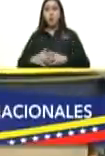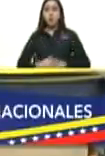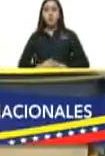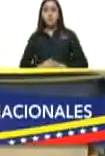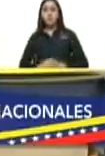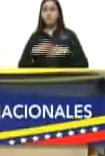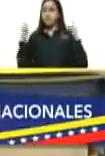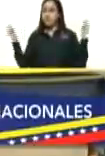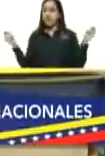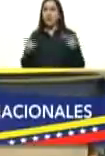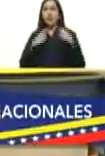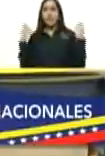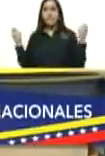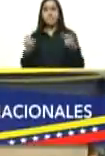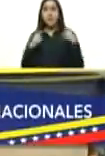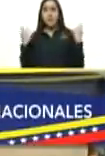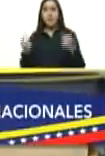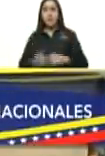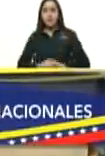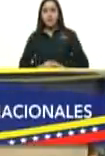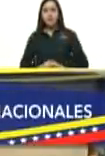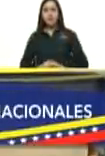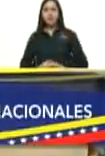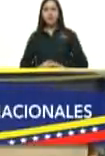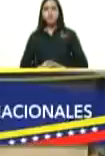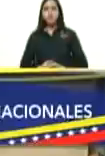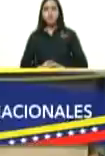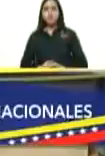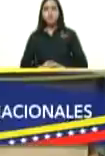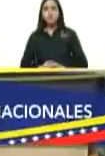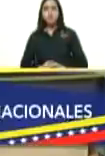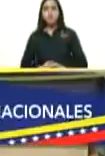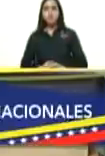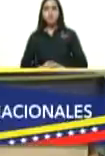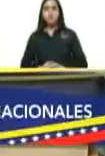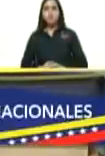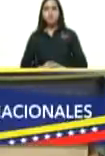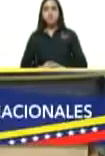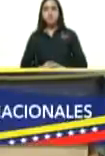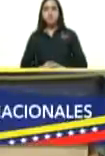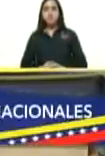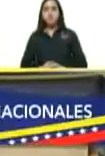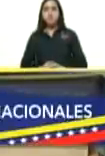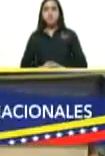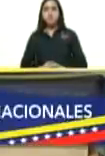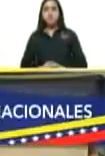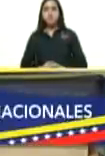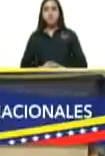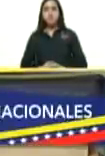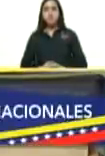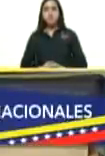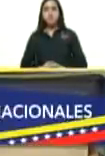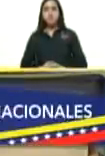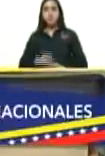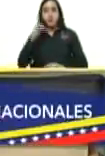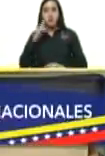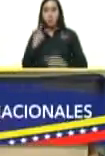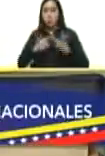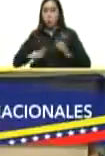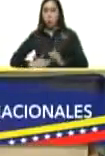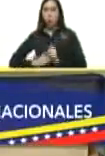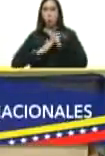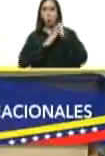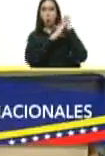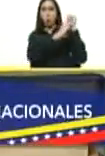campaña y de la batalla de Carabobo conducida de manera genial por nuestro amado libertador